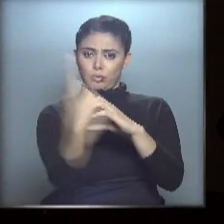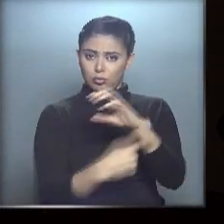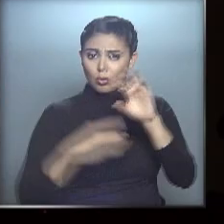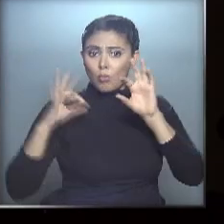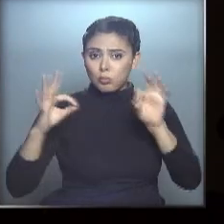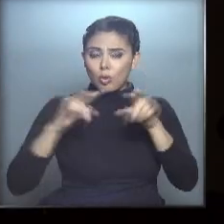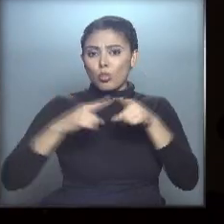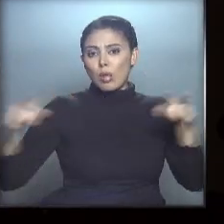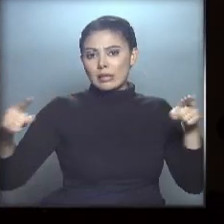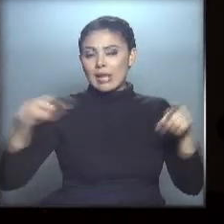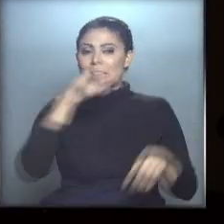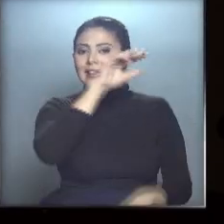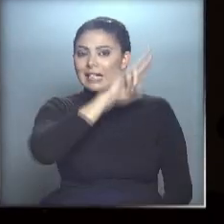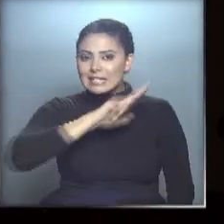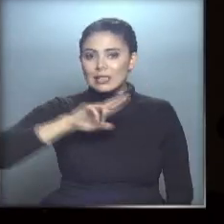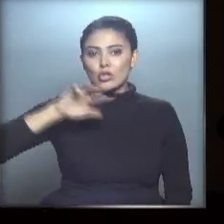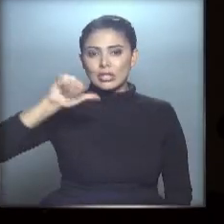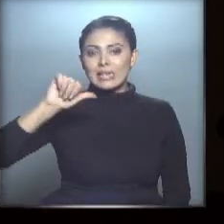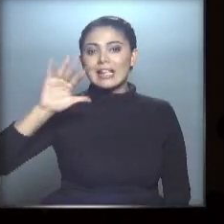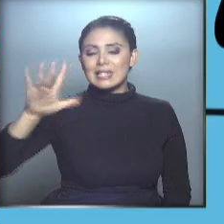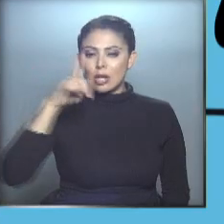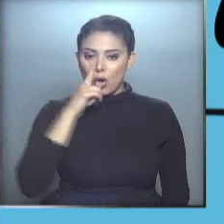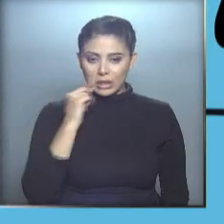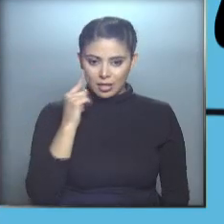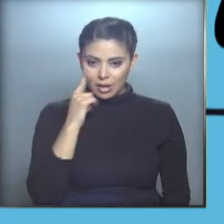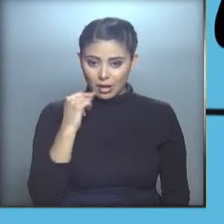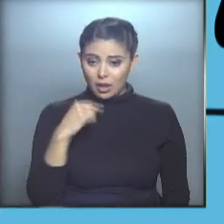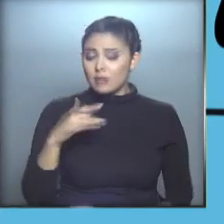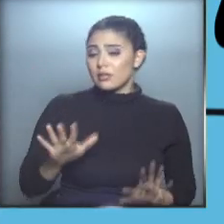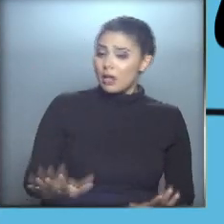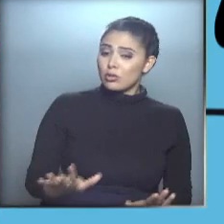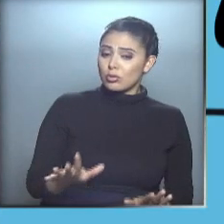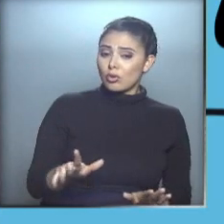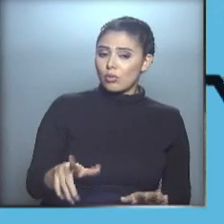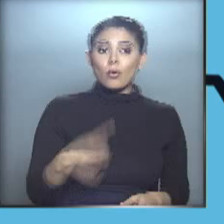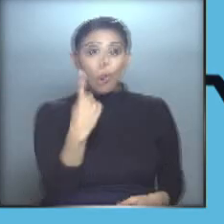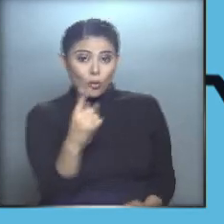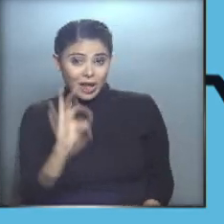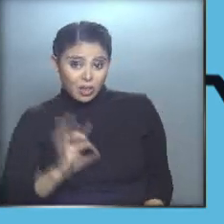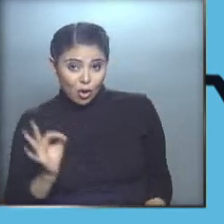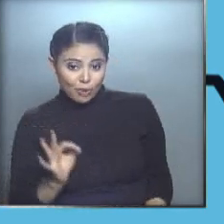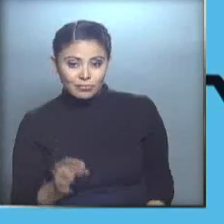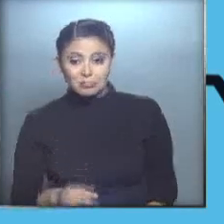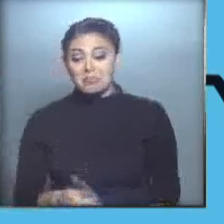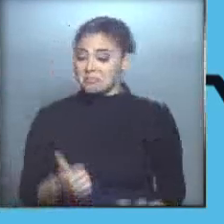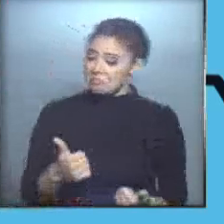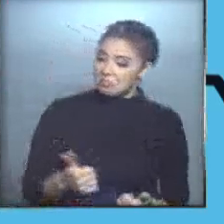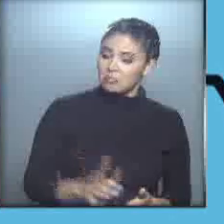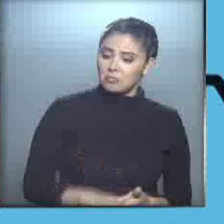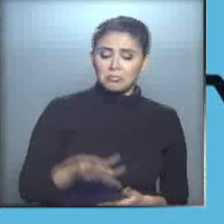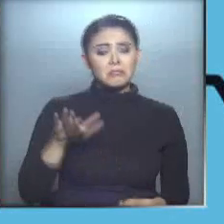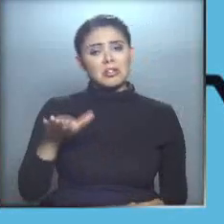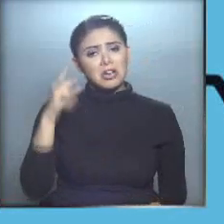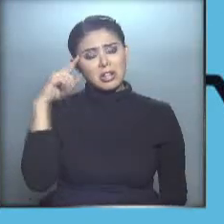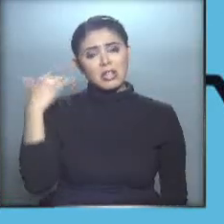tarda unos 365 días. Y eso es... Un año. Vaya, este niño es